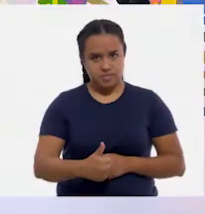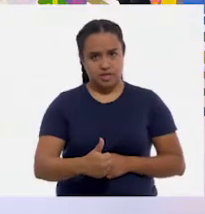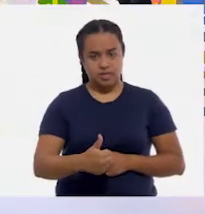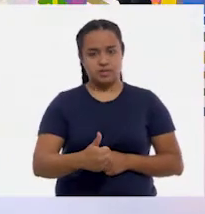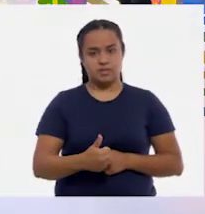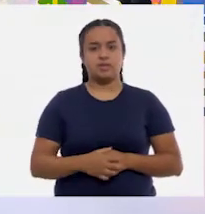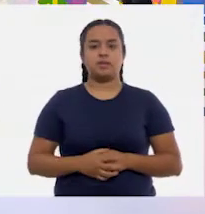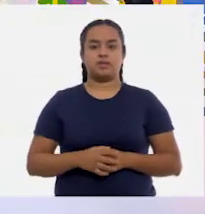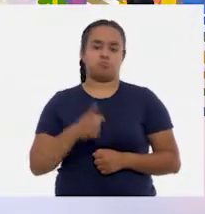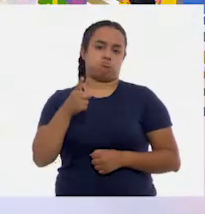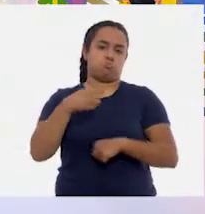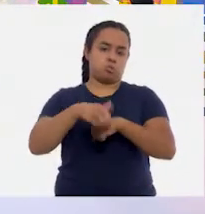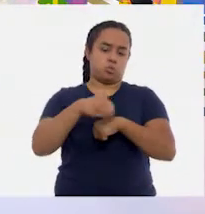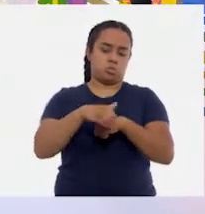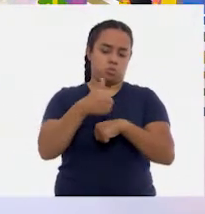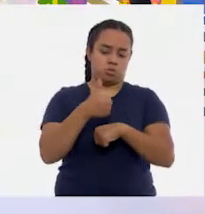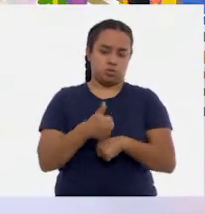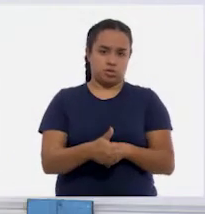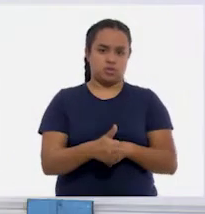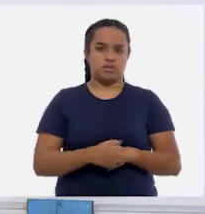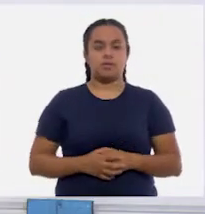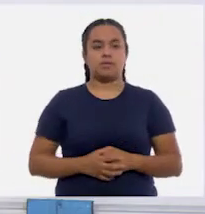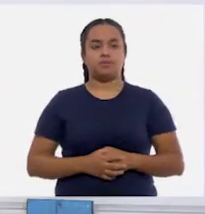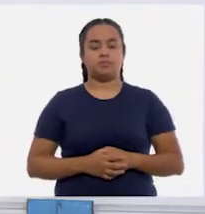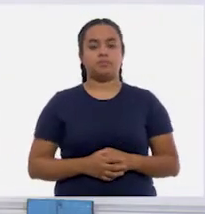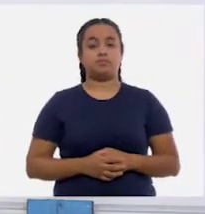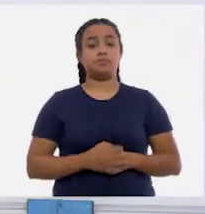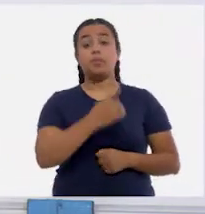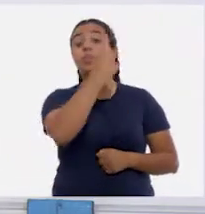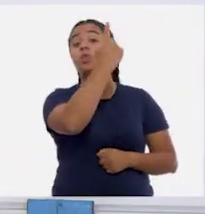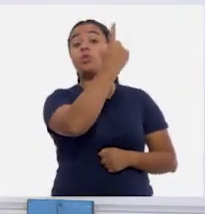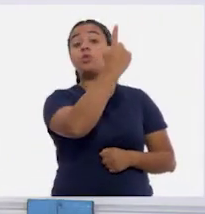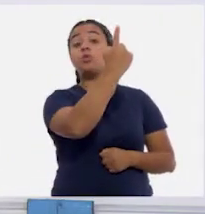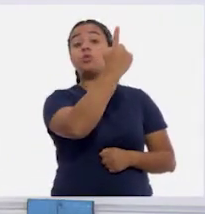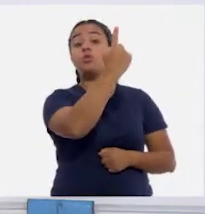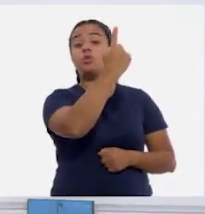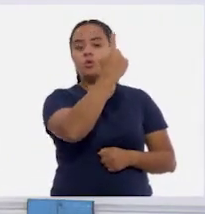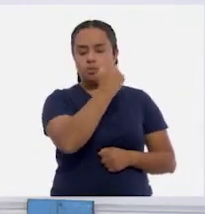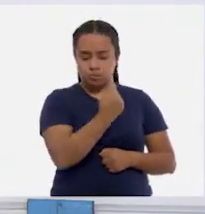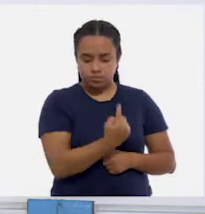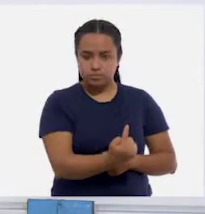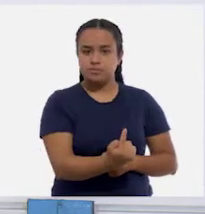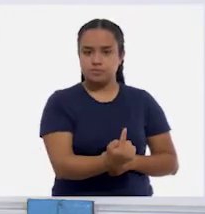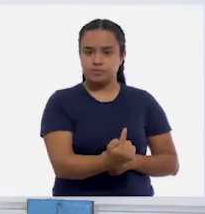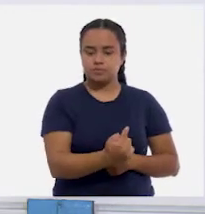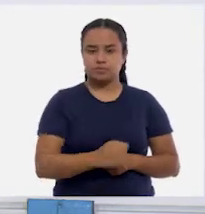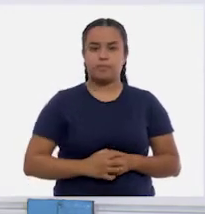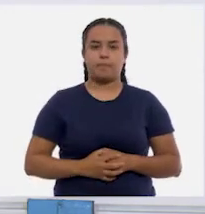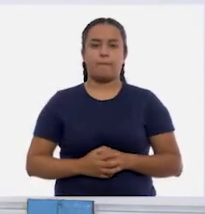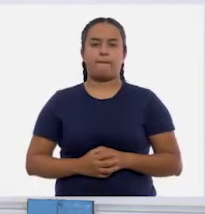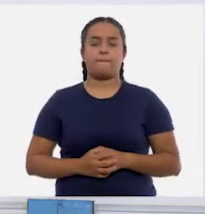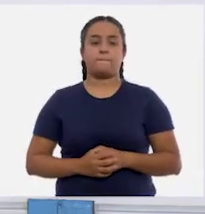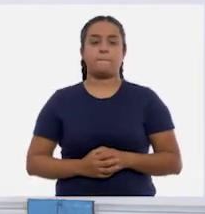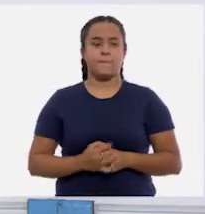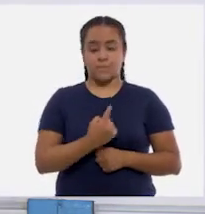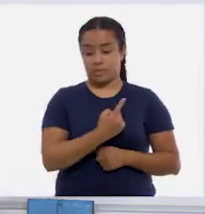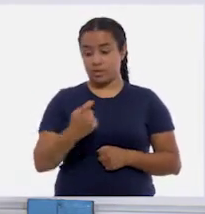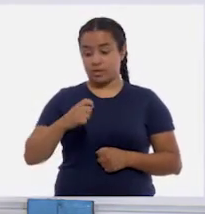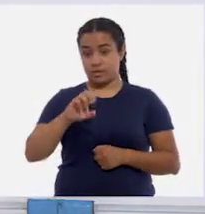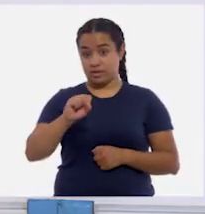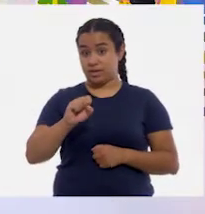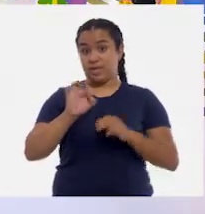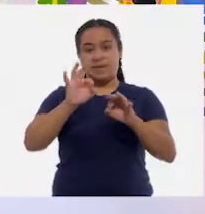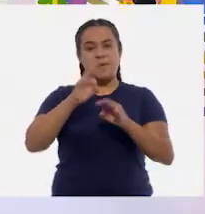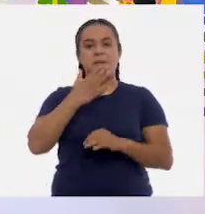pone porque es el único número en esa operación. Cero y seis. Muy bien. Y el uno, ¿qué damos que se? Se baja. Tal y cual está. Ciento sesenta.